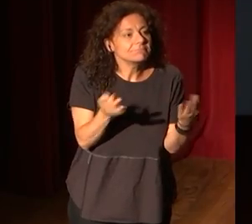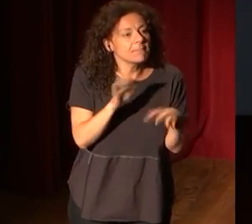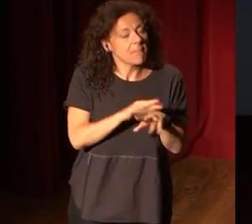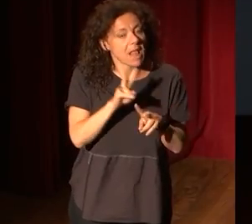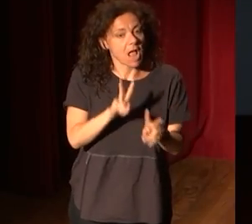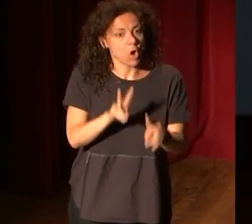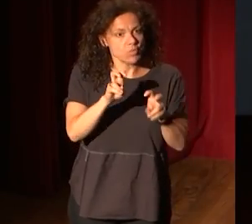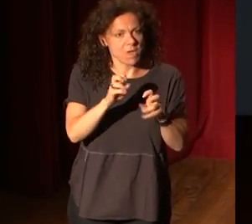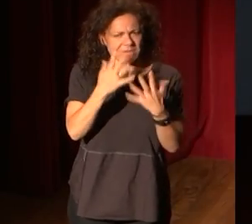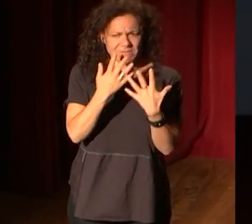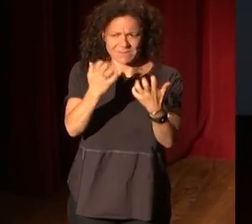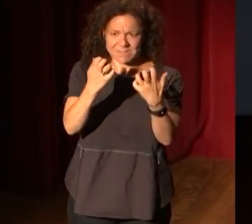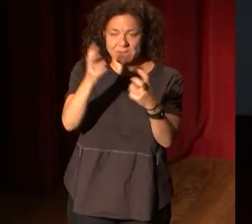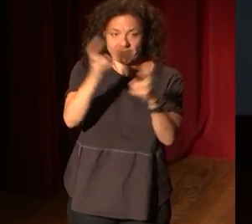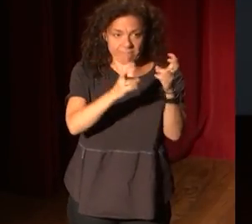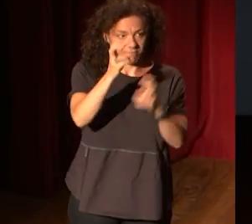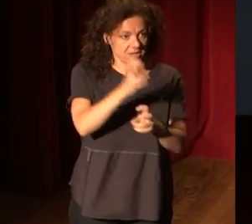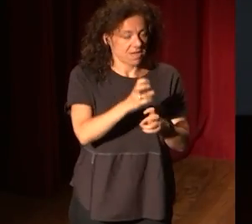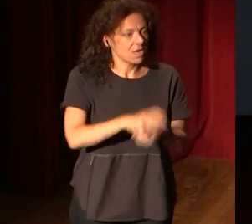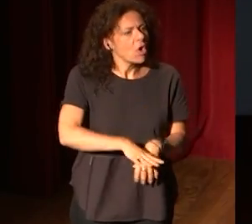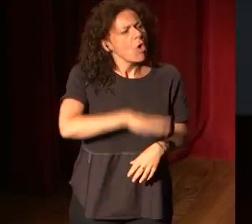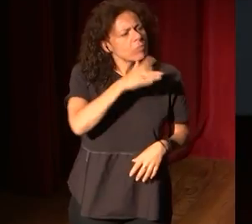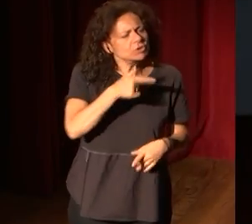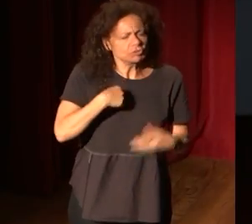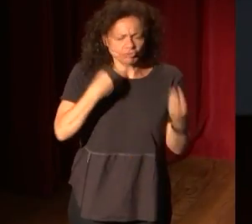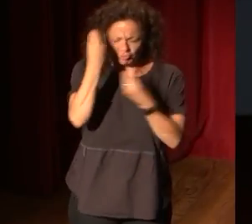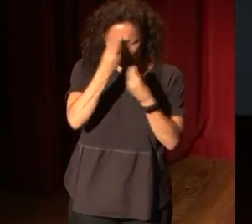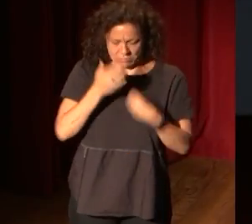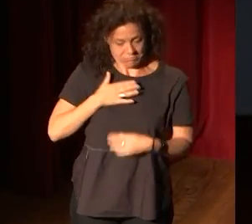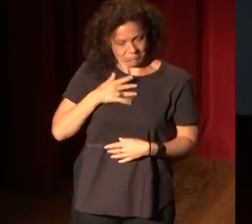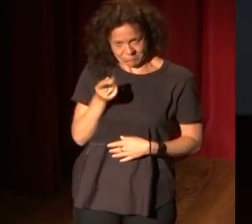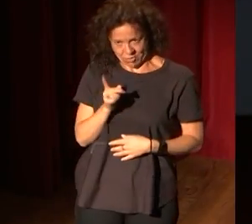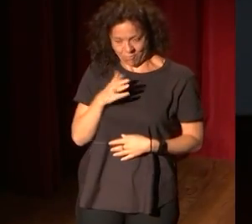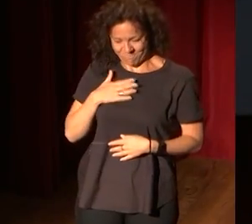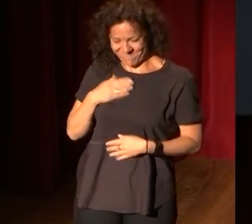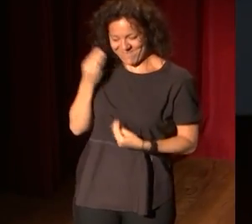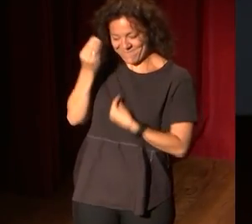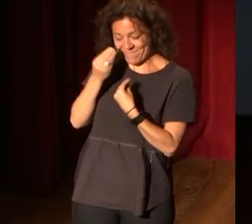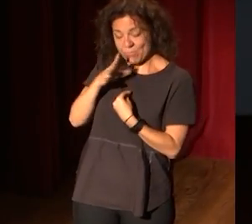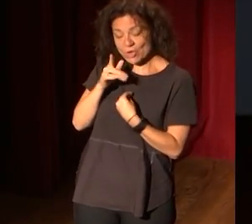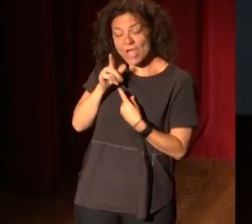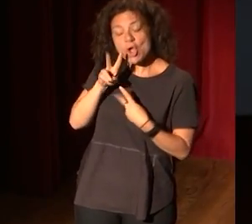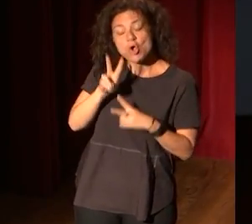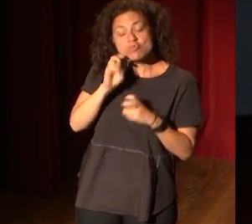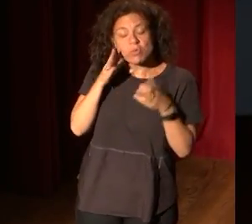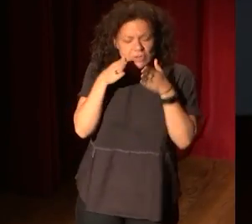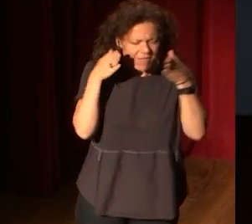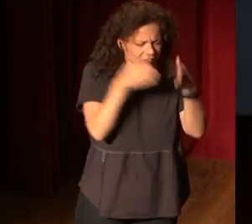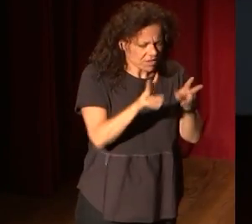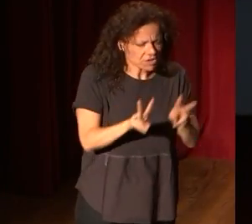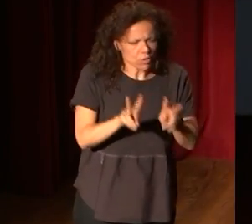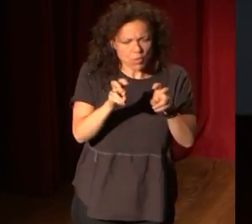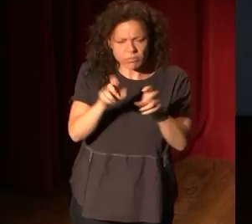nuevos públicos. No lo sé. Por eso de lo de... Hago esta reflexión que no es la mía, porque nuevos enfoques, nuevos públicos. Pues a lo mejor